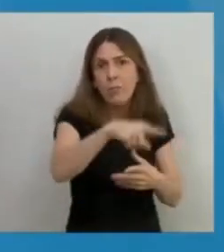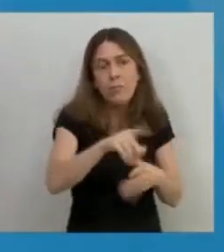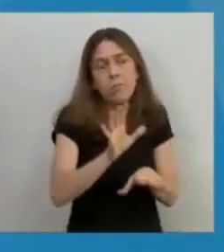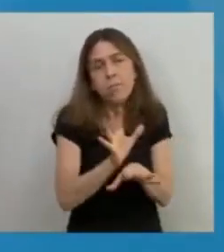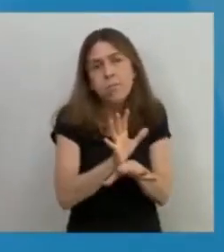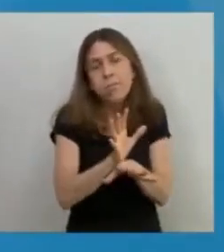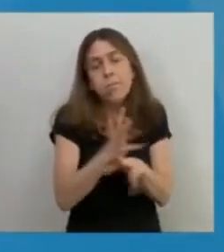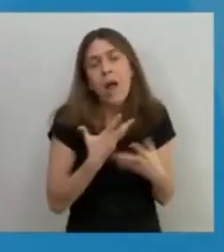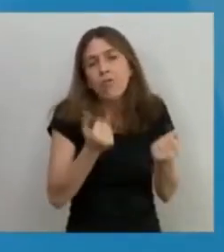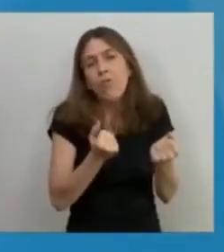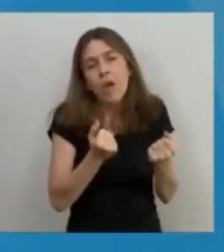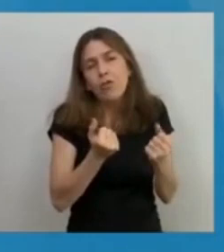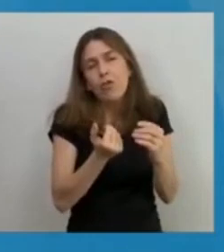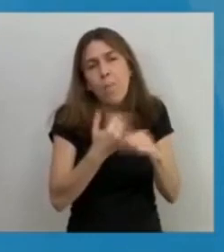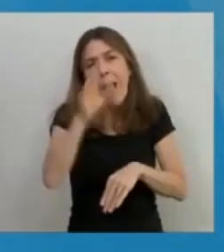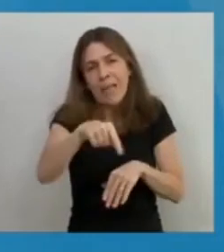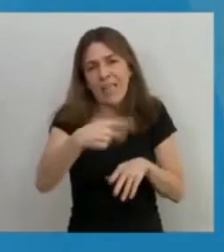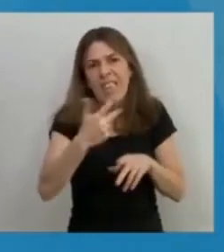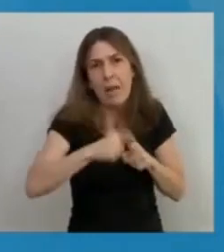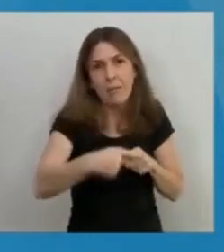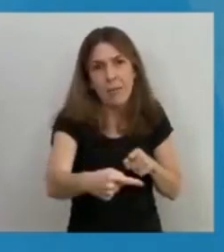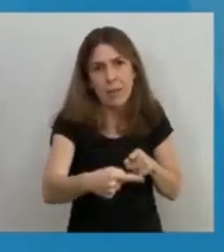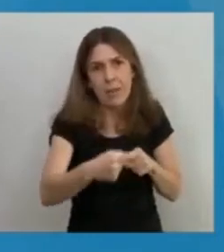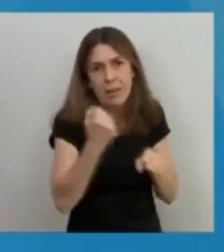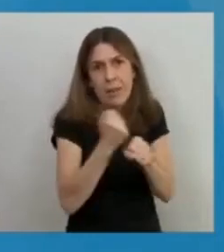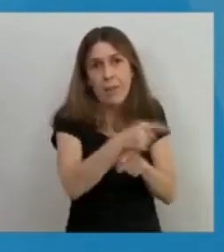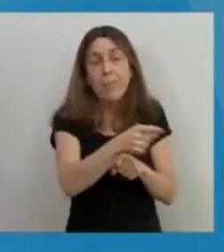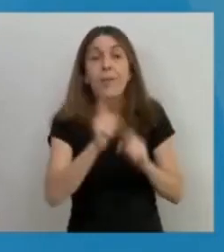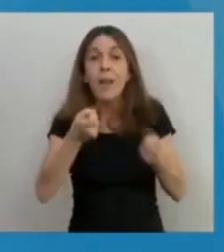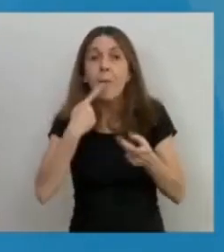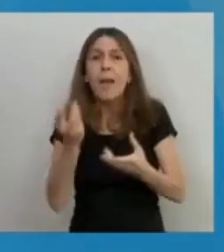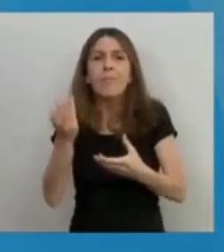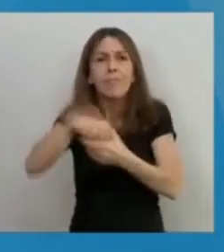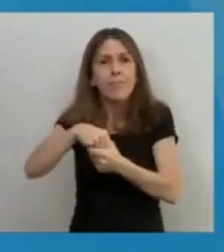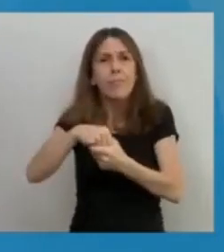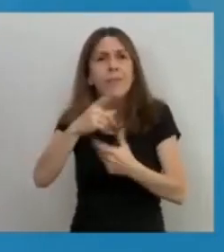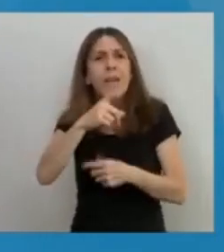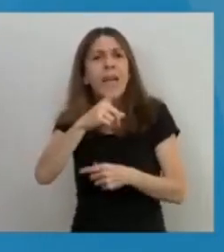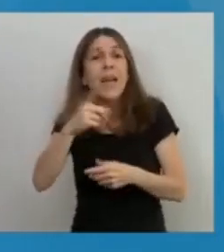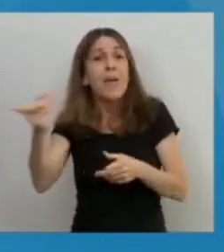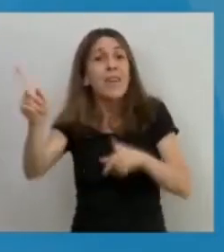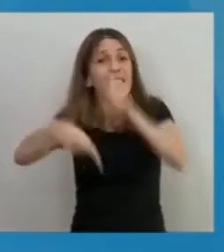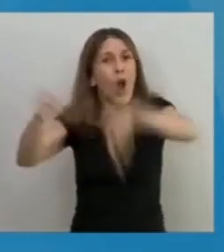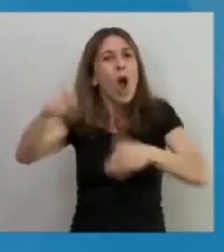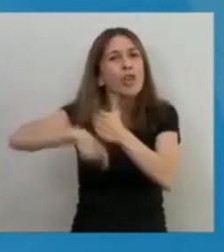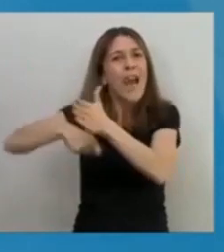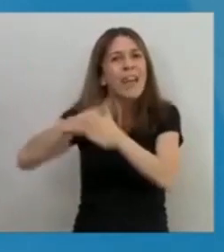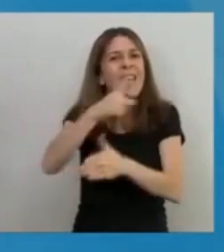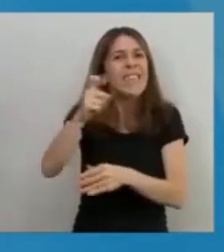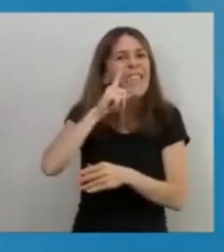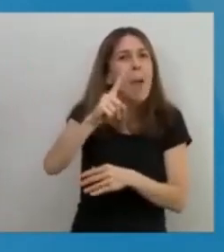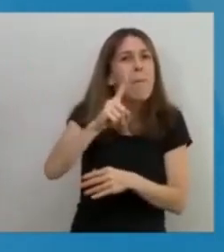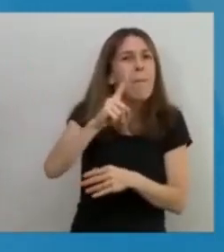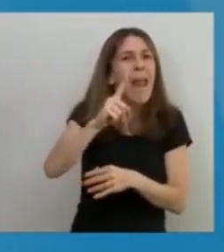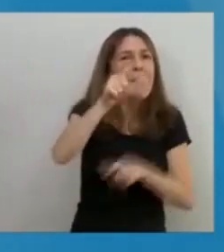duda. hemos incluido a 100.000 trabajadores y trabajadoras más de